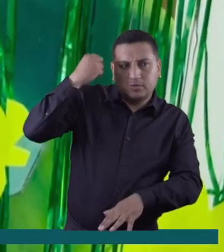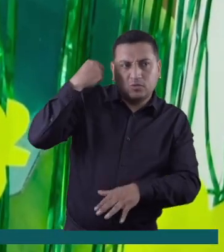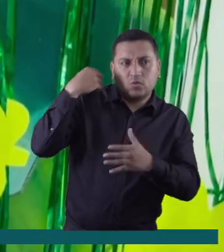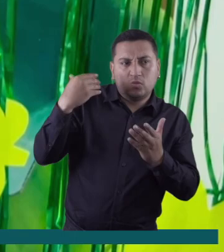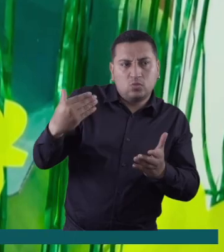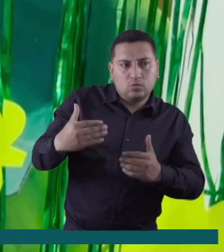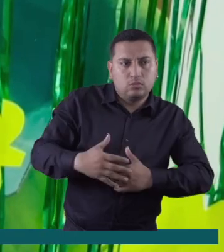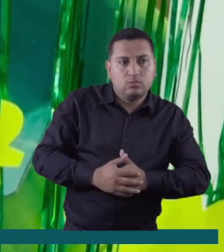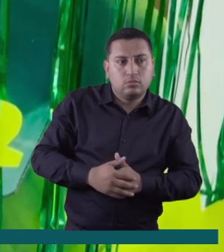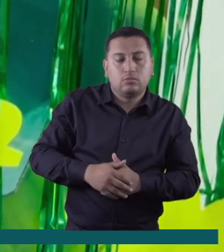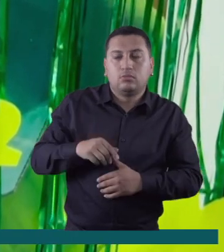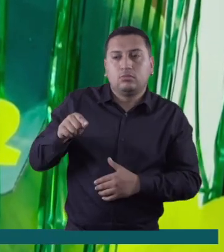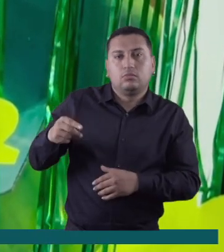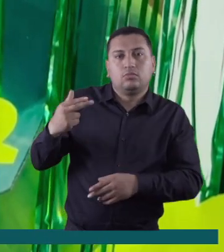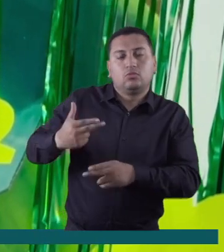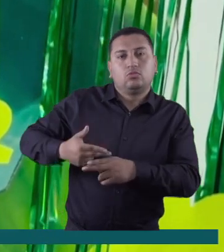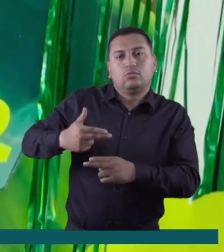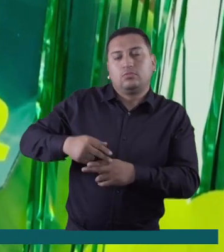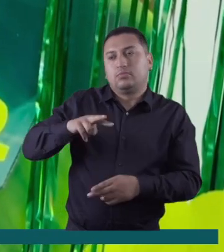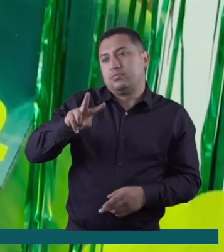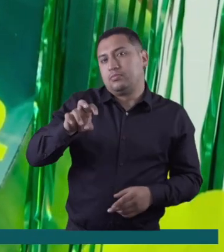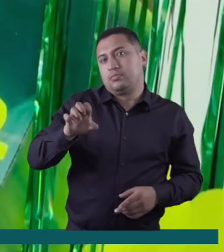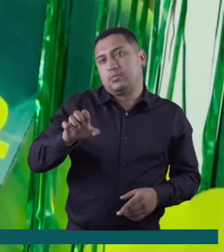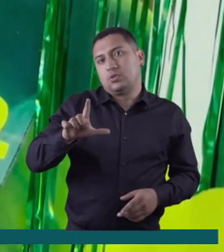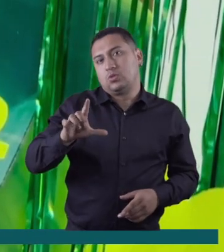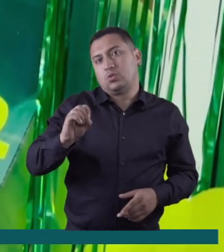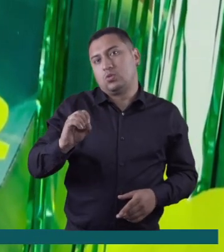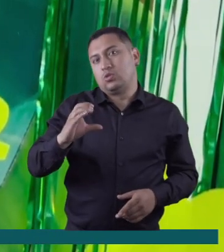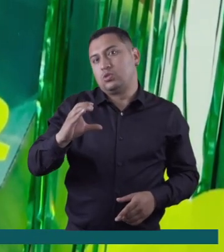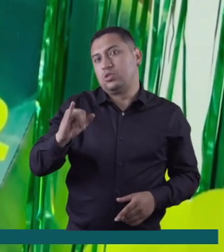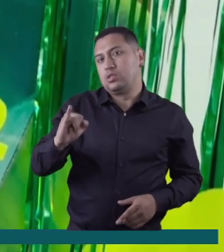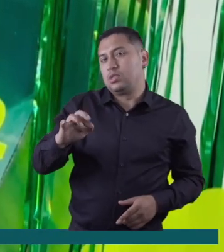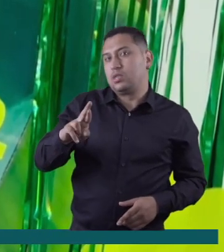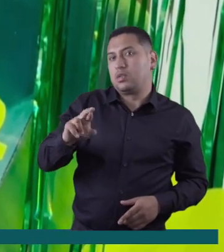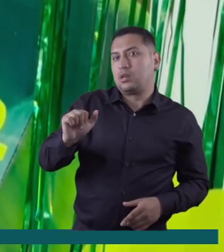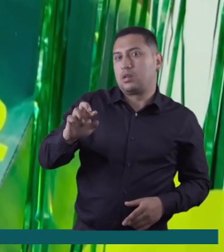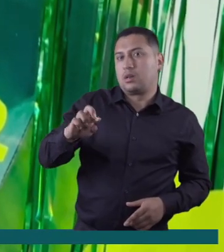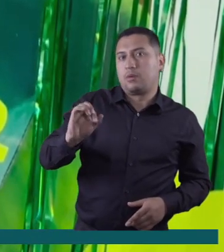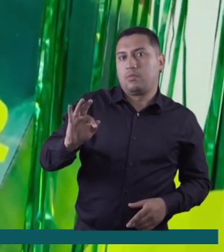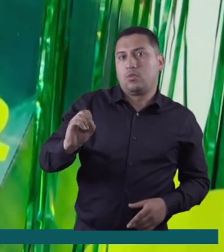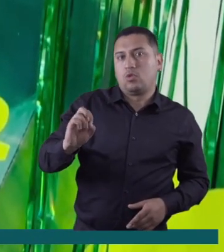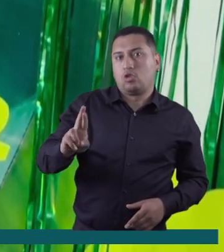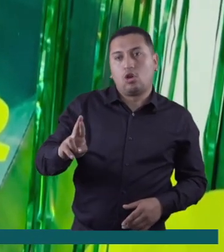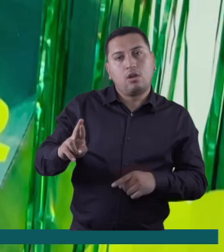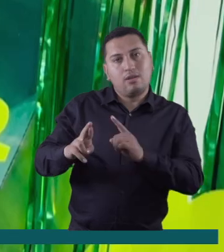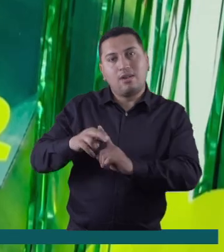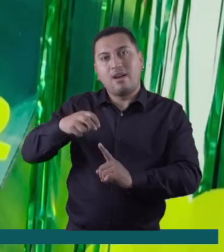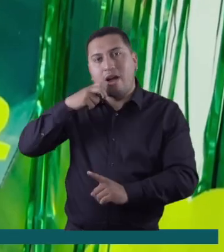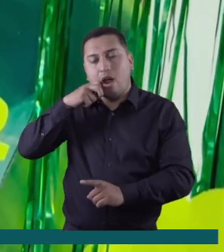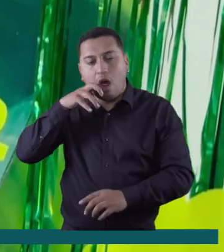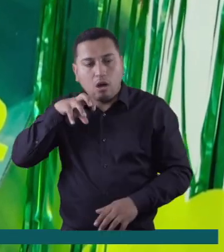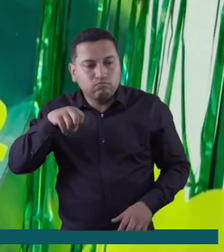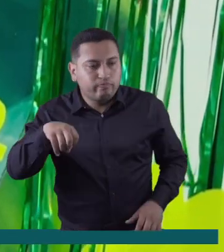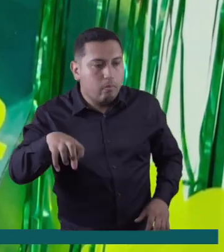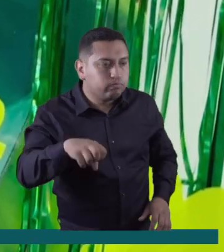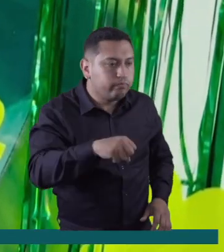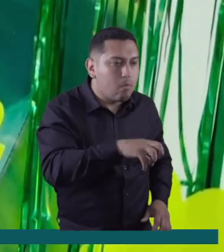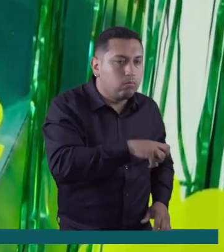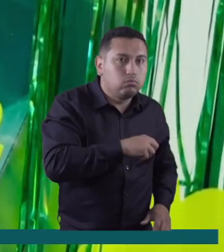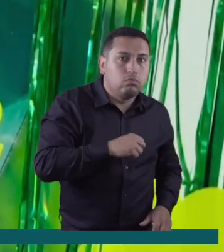del velociracto, él come carne cruda, es muy chiquito,